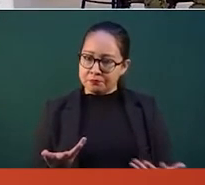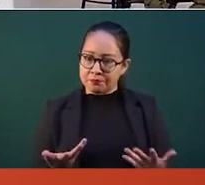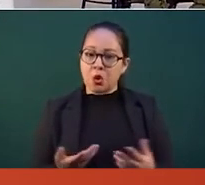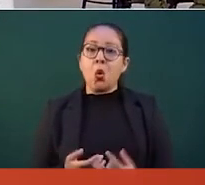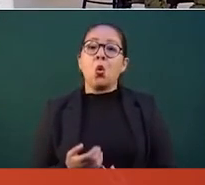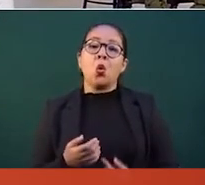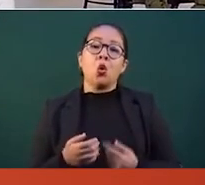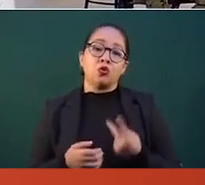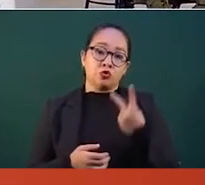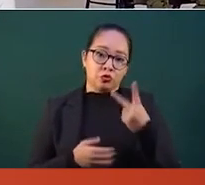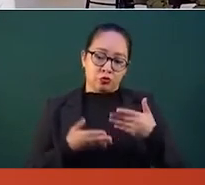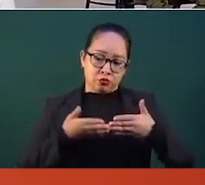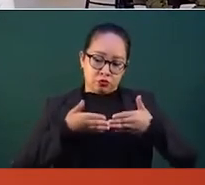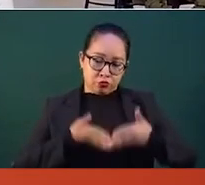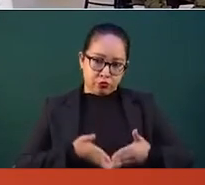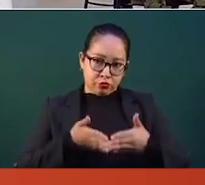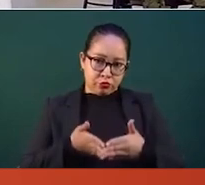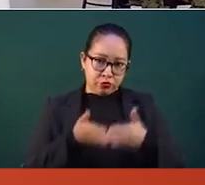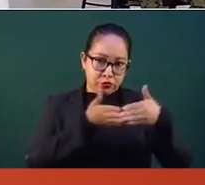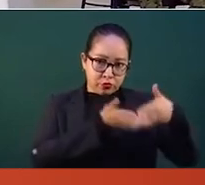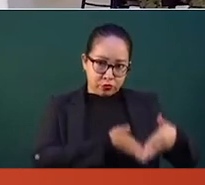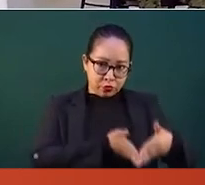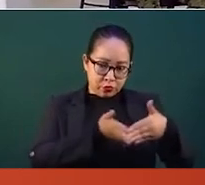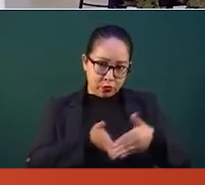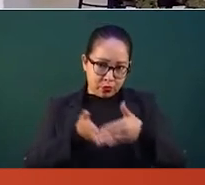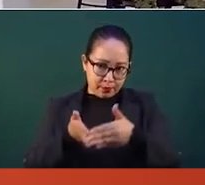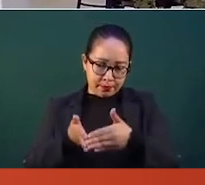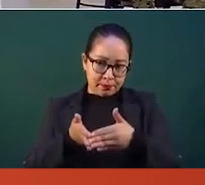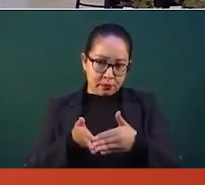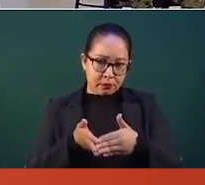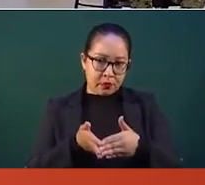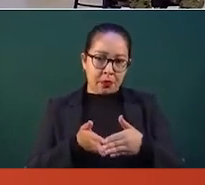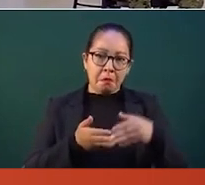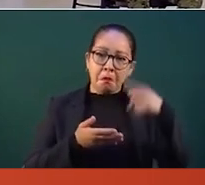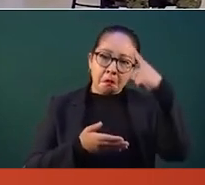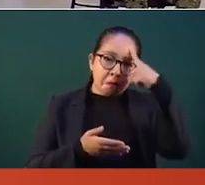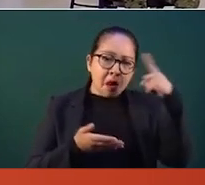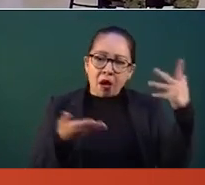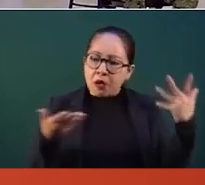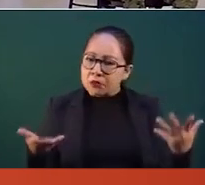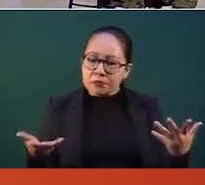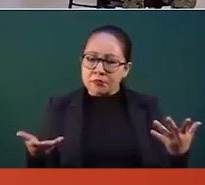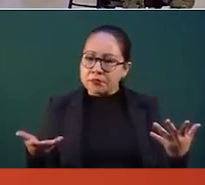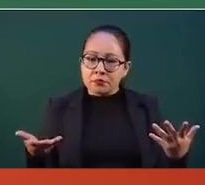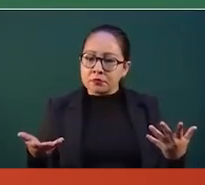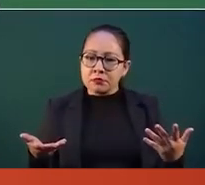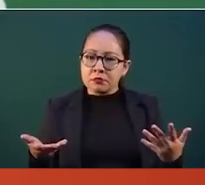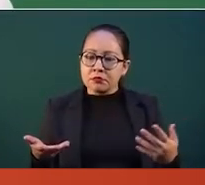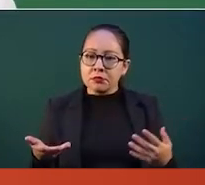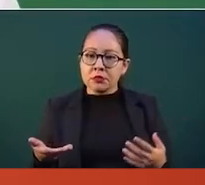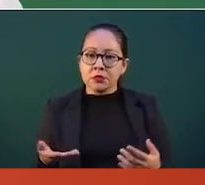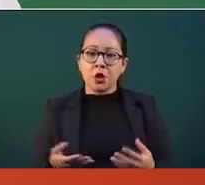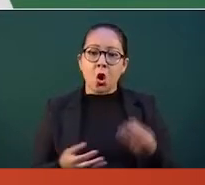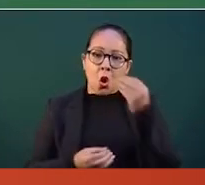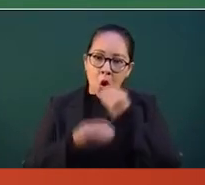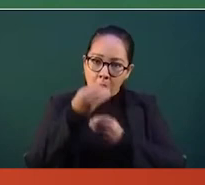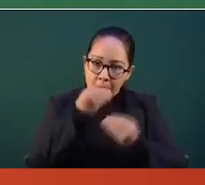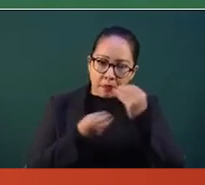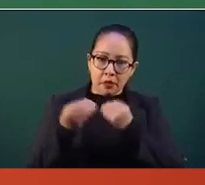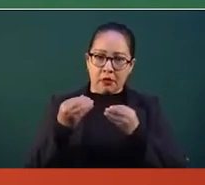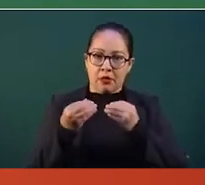Armada de México, con oxígeno y alimentos,